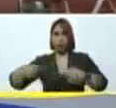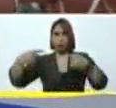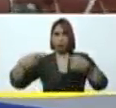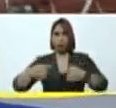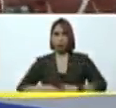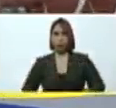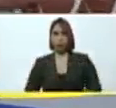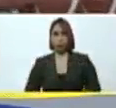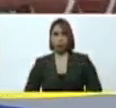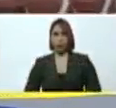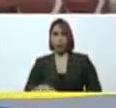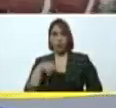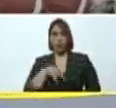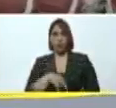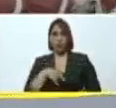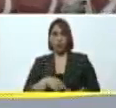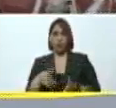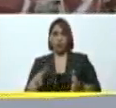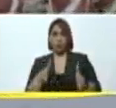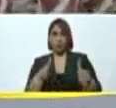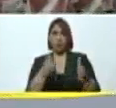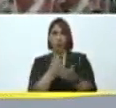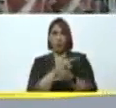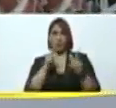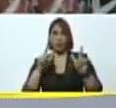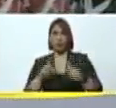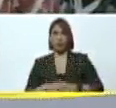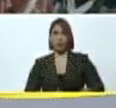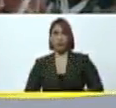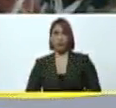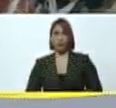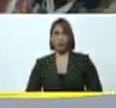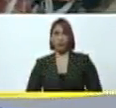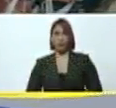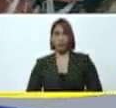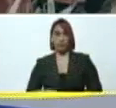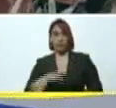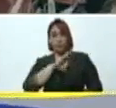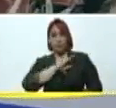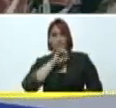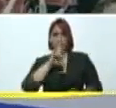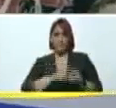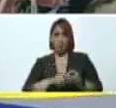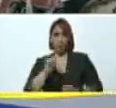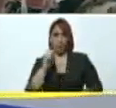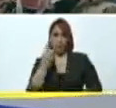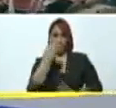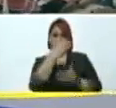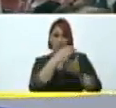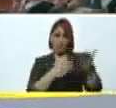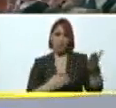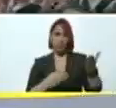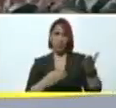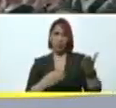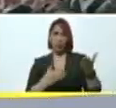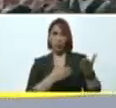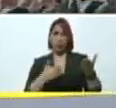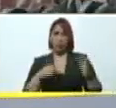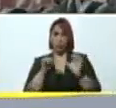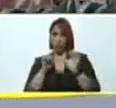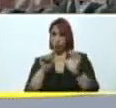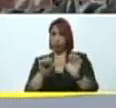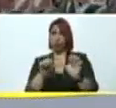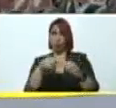Carabobo, Caminos de Libertad. Si leyó, vimos el primer capítulo, lo grabamos, porque queremos dejarlo grabado,